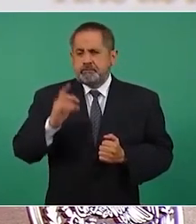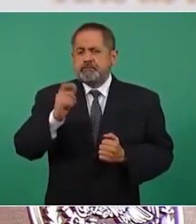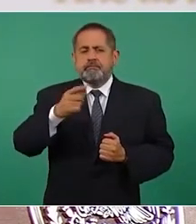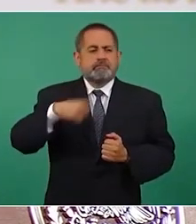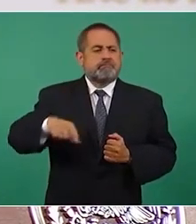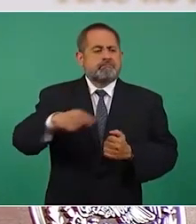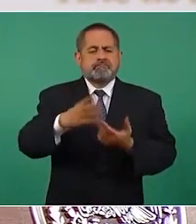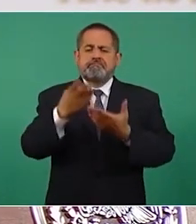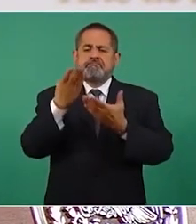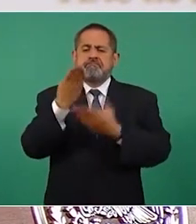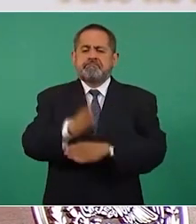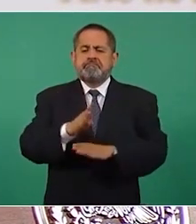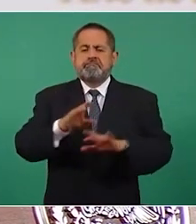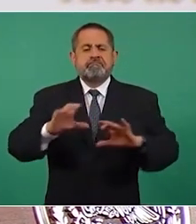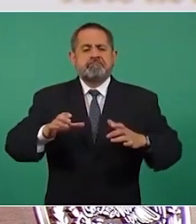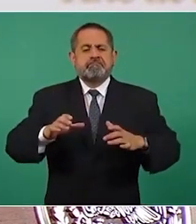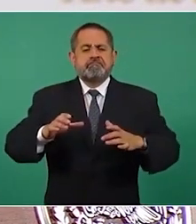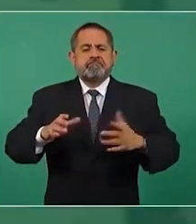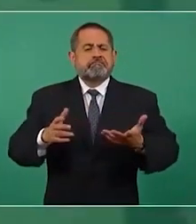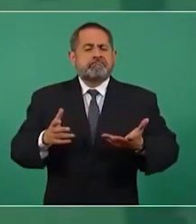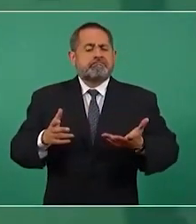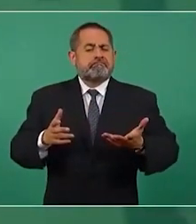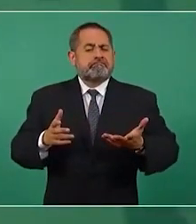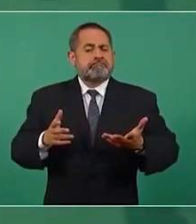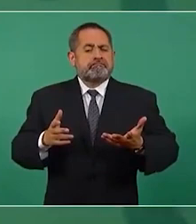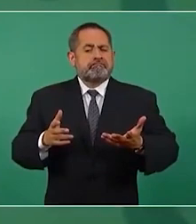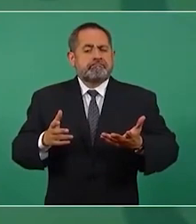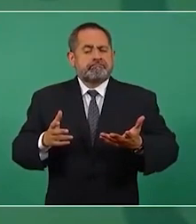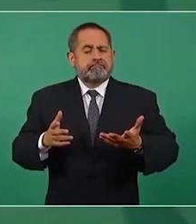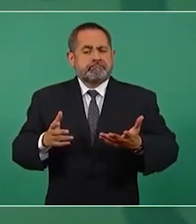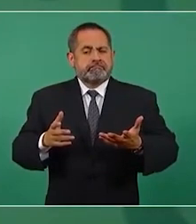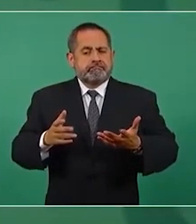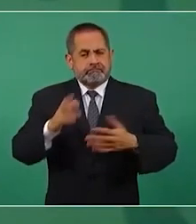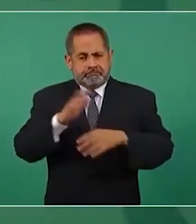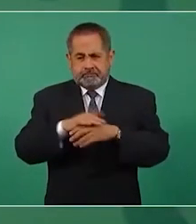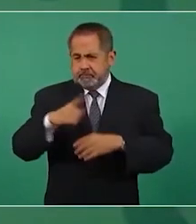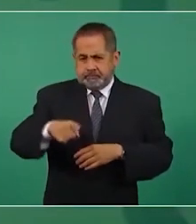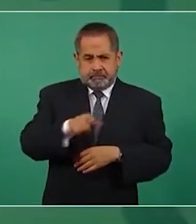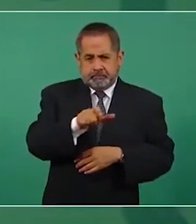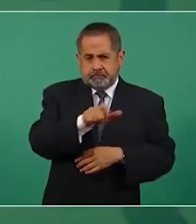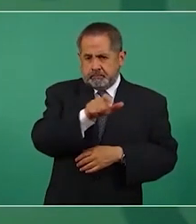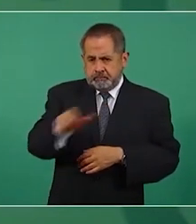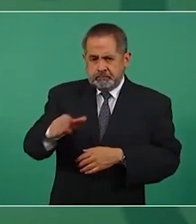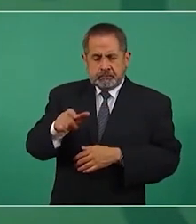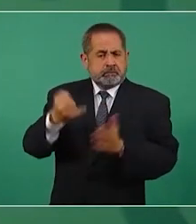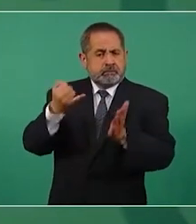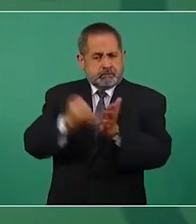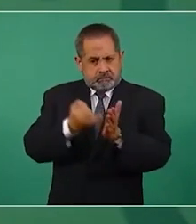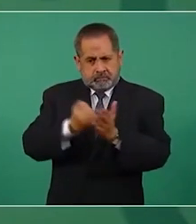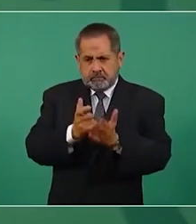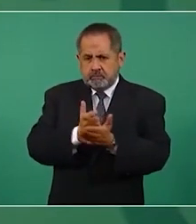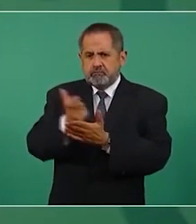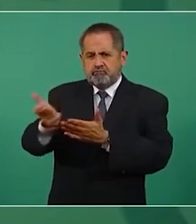que paguen los impuestos